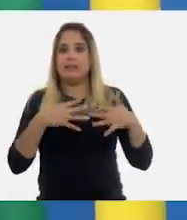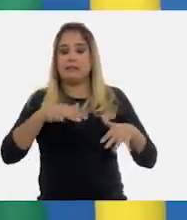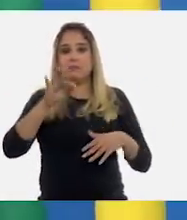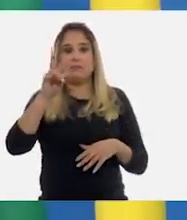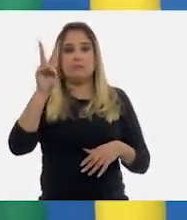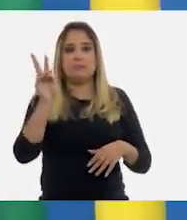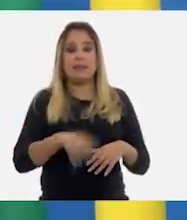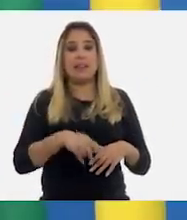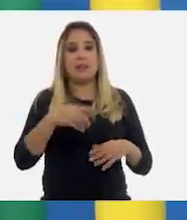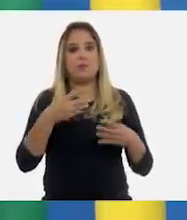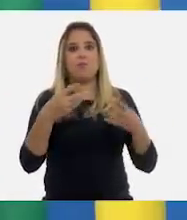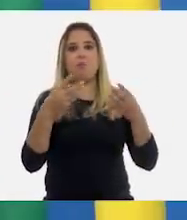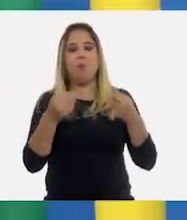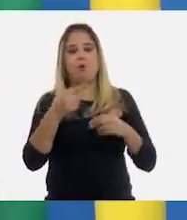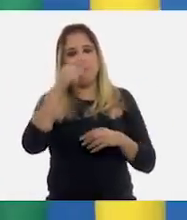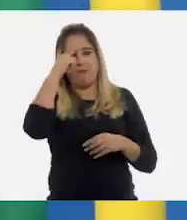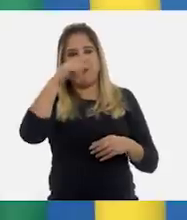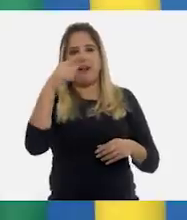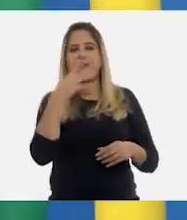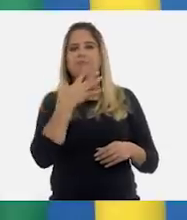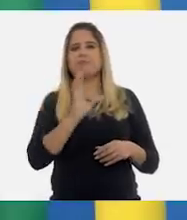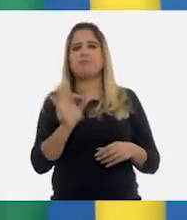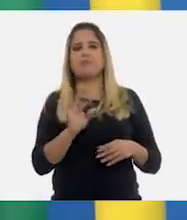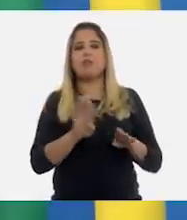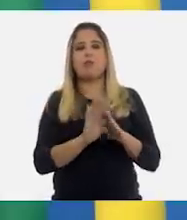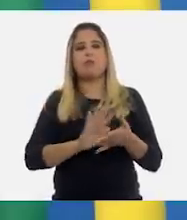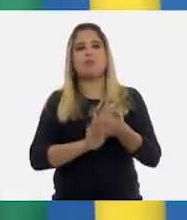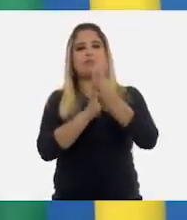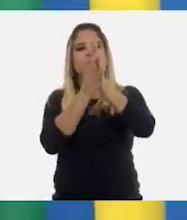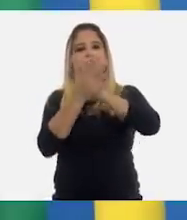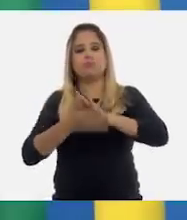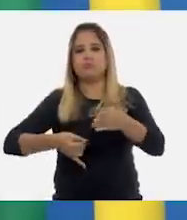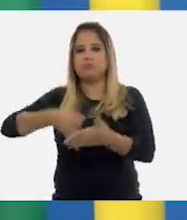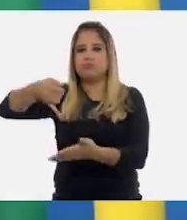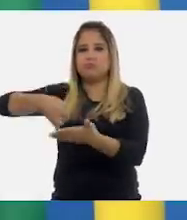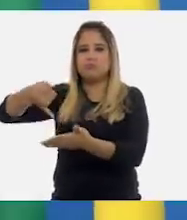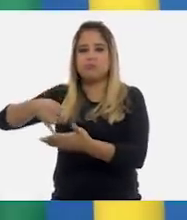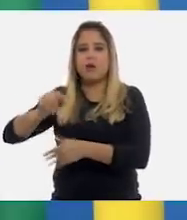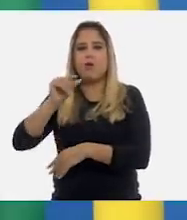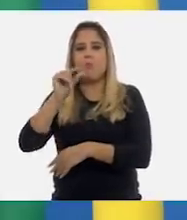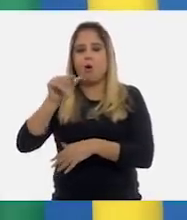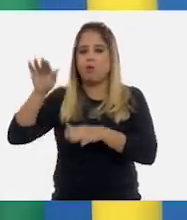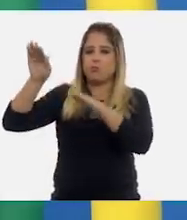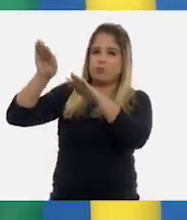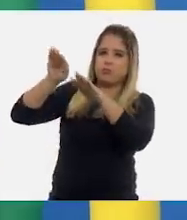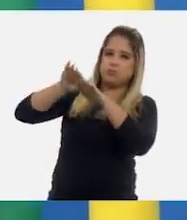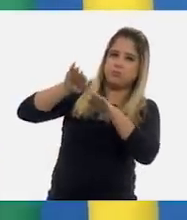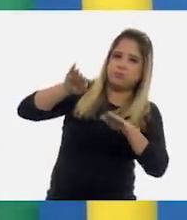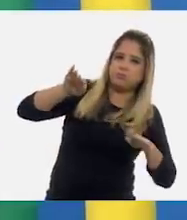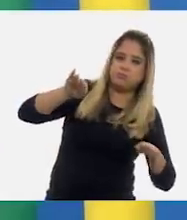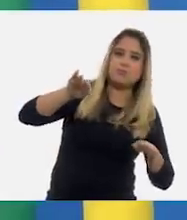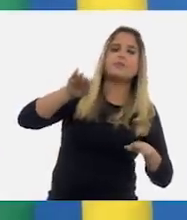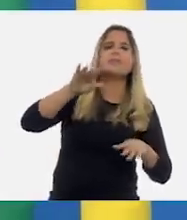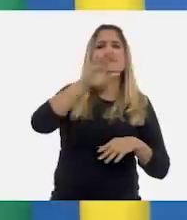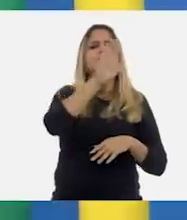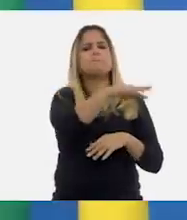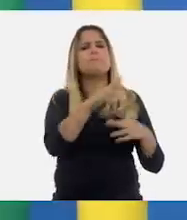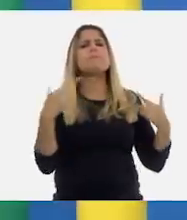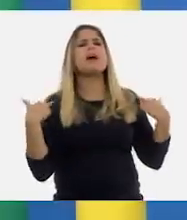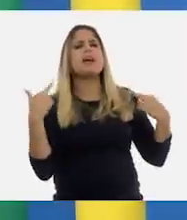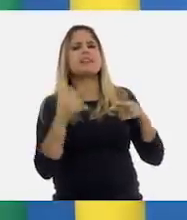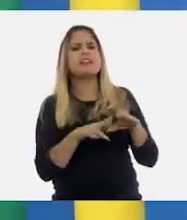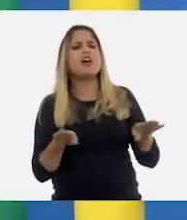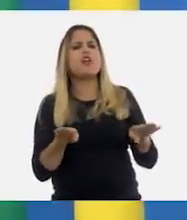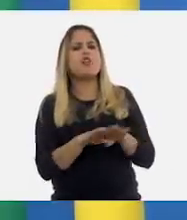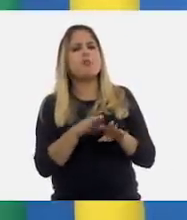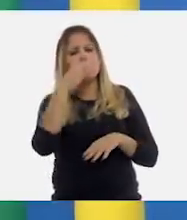que es mucho más sencillo transformar el medio para cultivar si tienes poca pendiente. Y oiga, maestra, ¿y